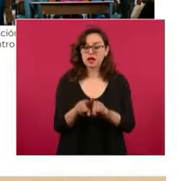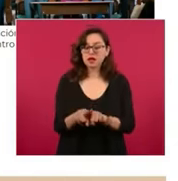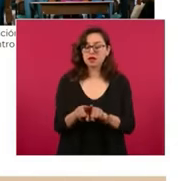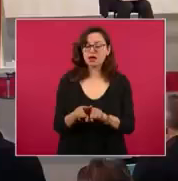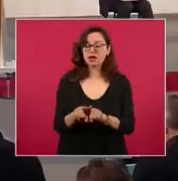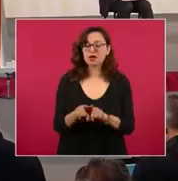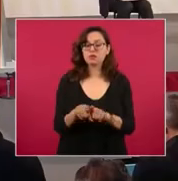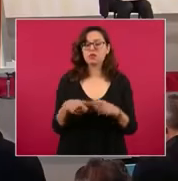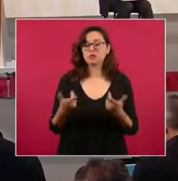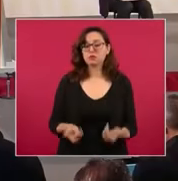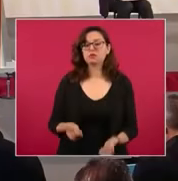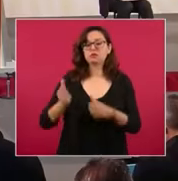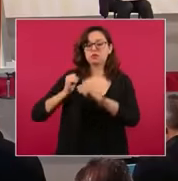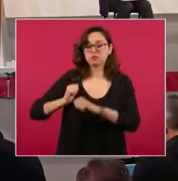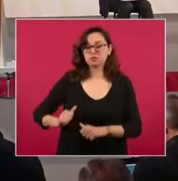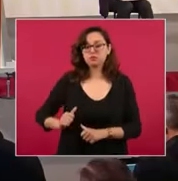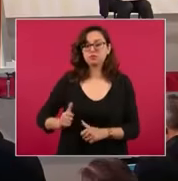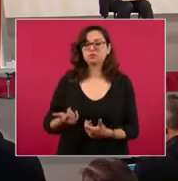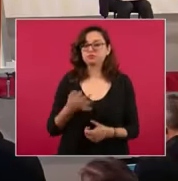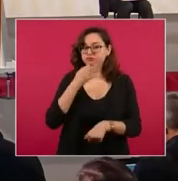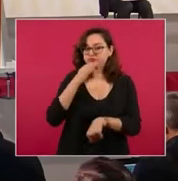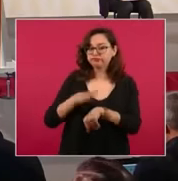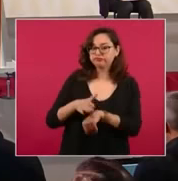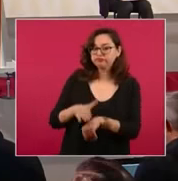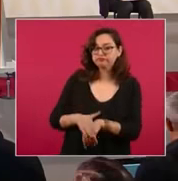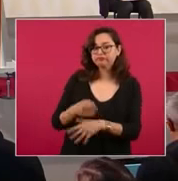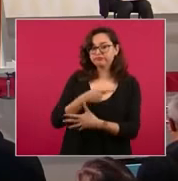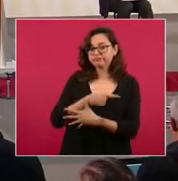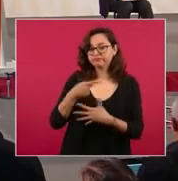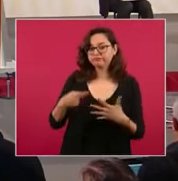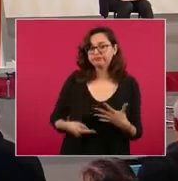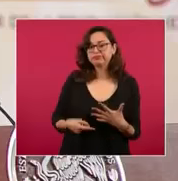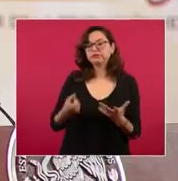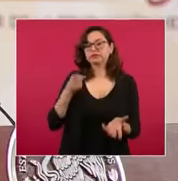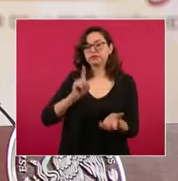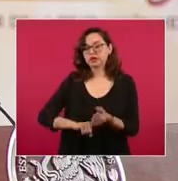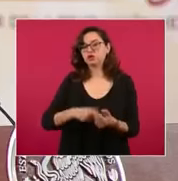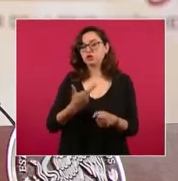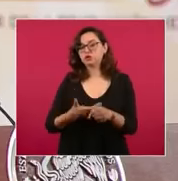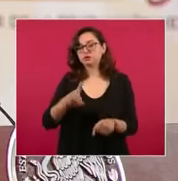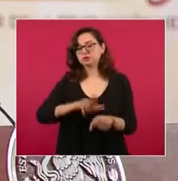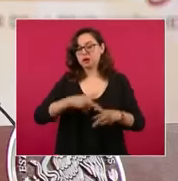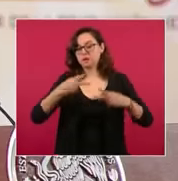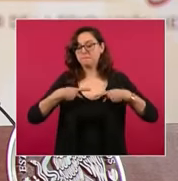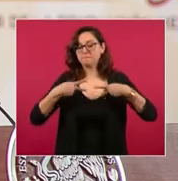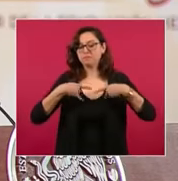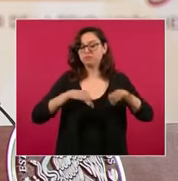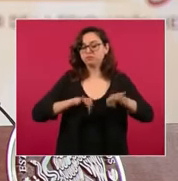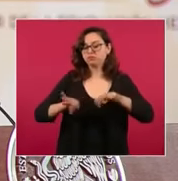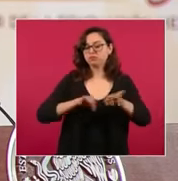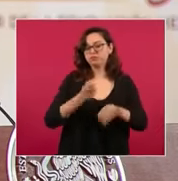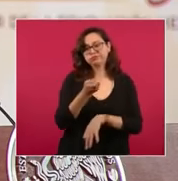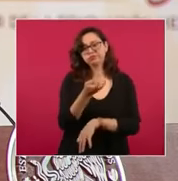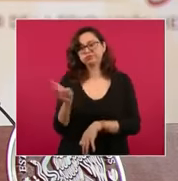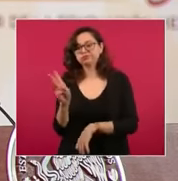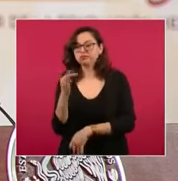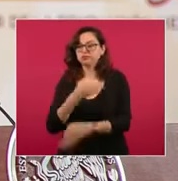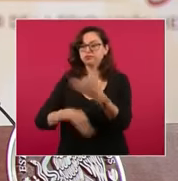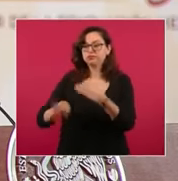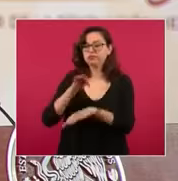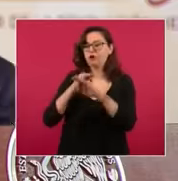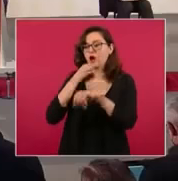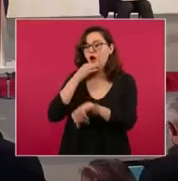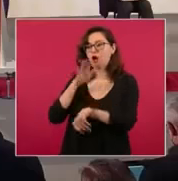las autoridades, desde luego, y a todo el personal de salud y encabezado por la gobernadora